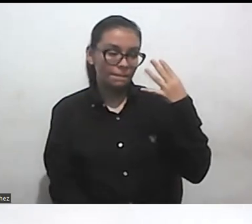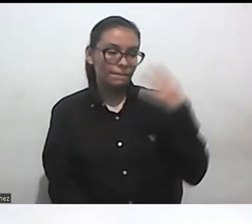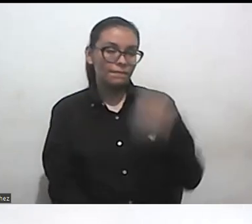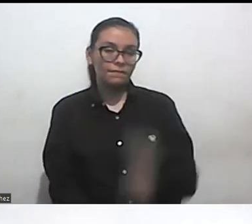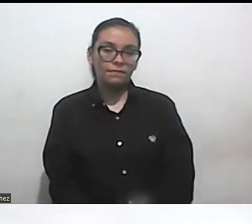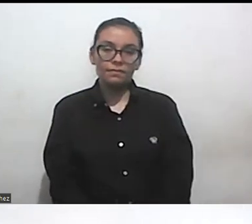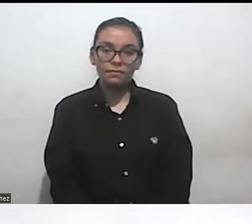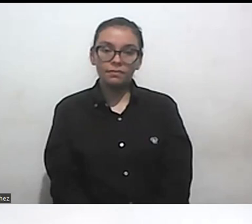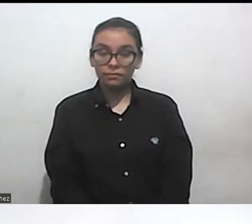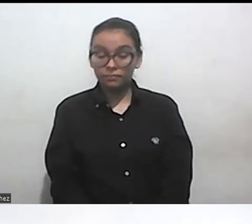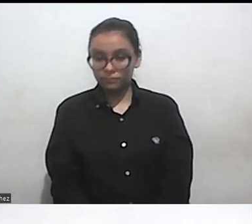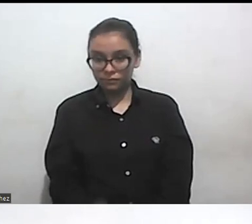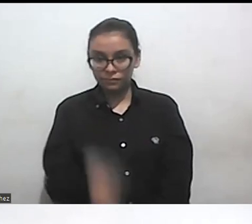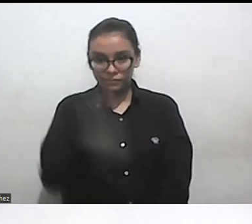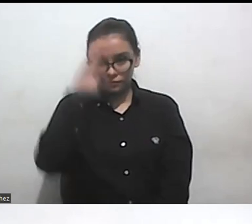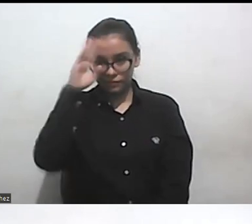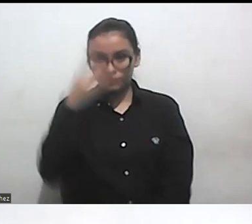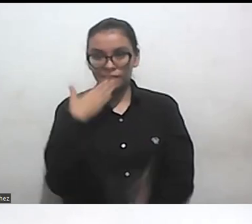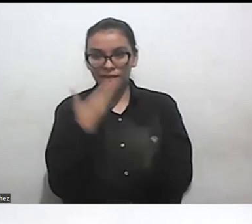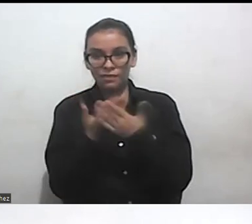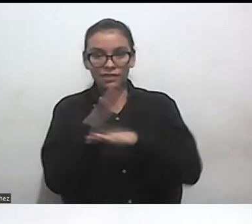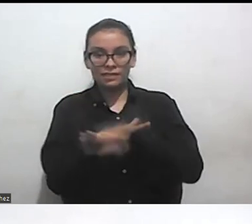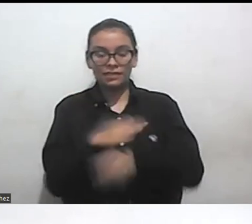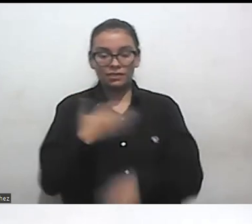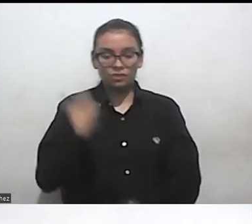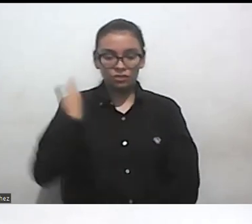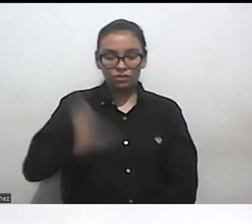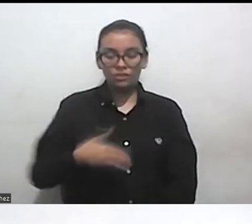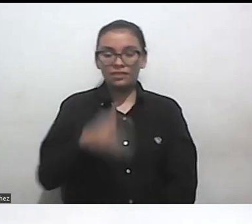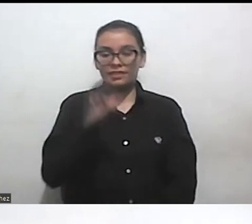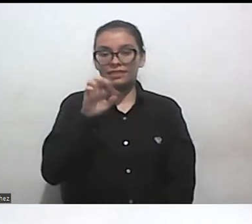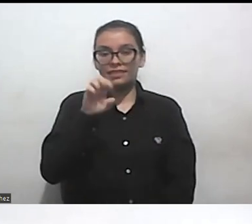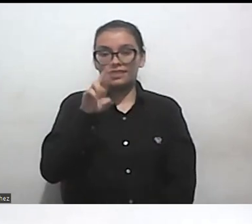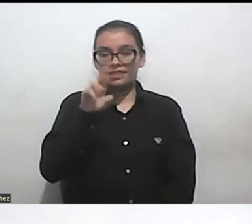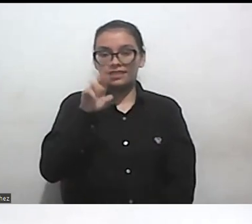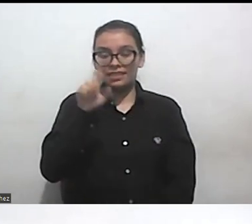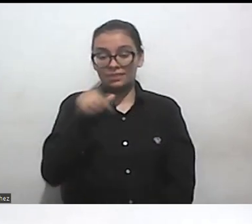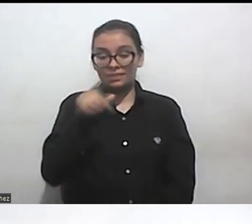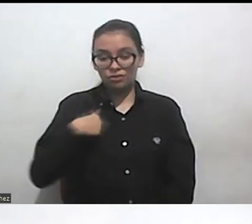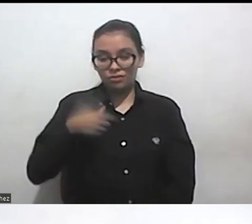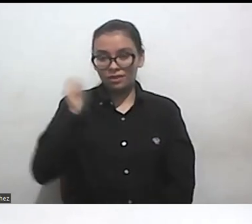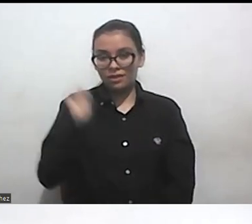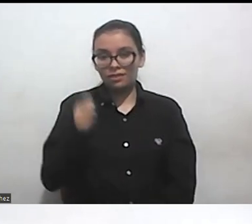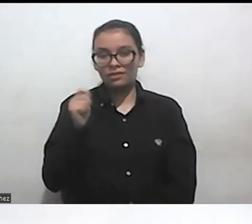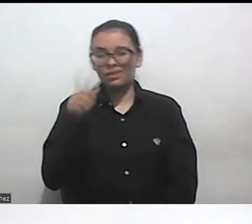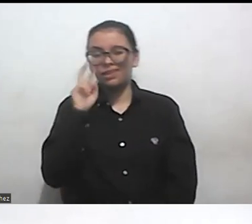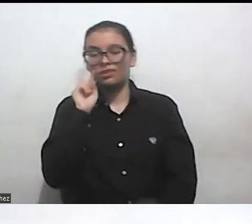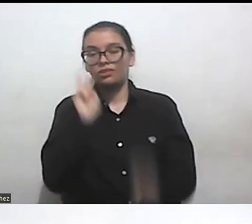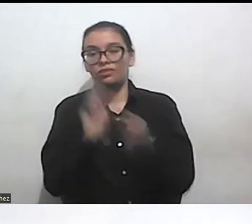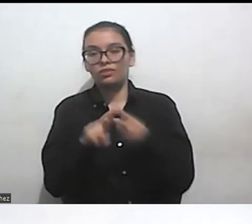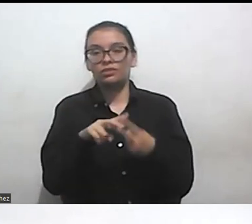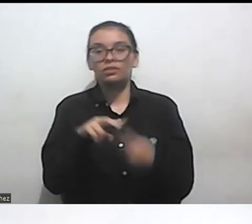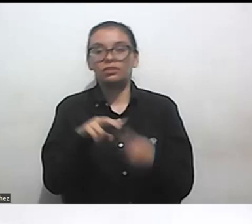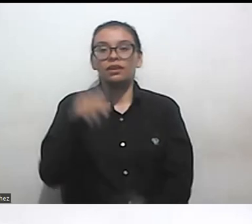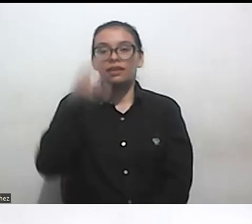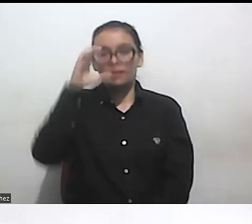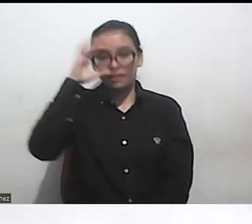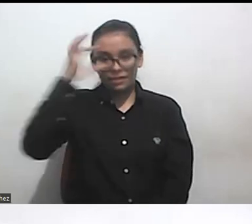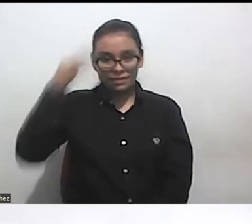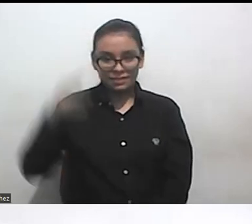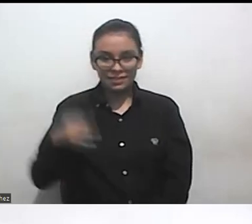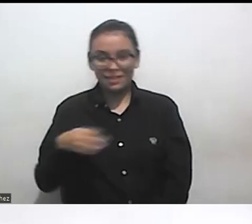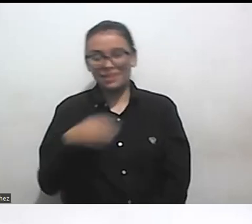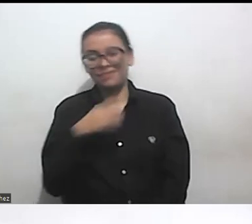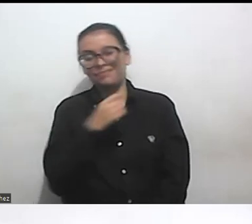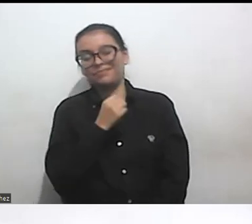hola buenas tardes yo soy Teresa Ivancó soy abogada la conozco Andrea Parra y tuve el gusto de conocerla a la